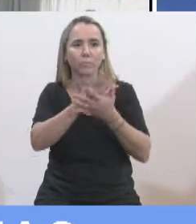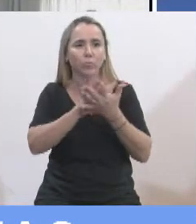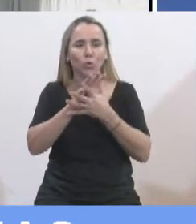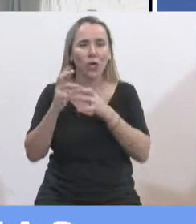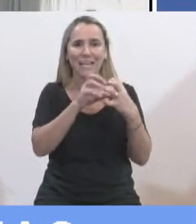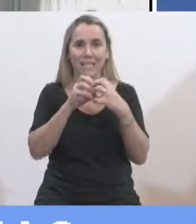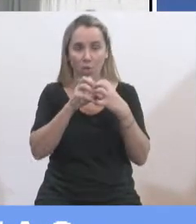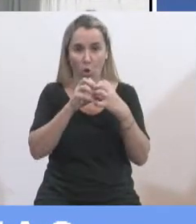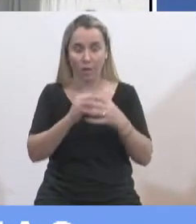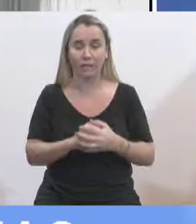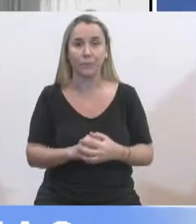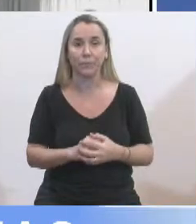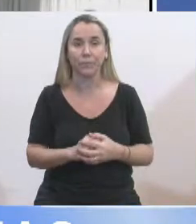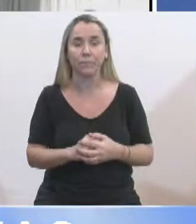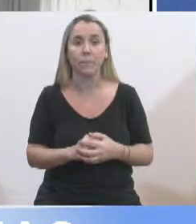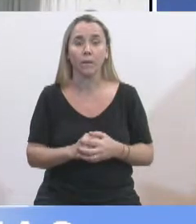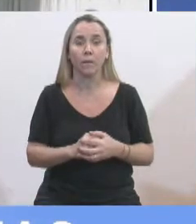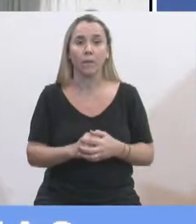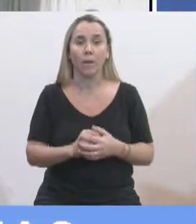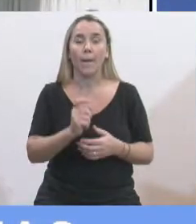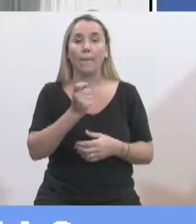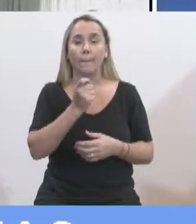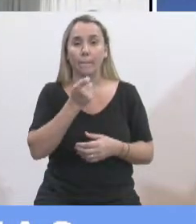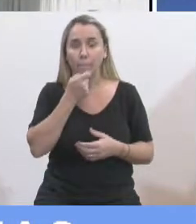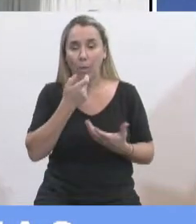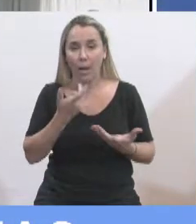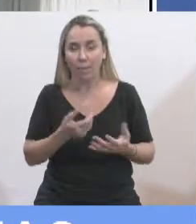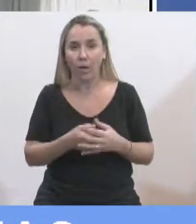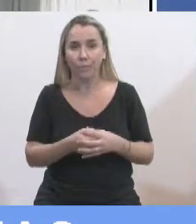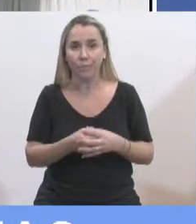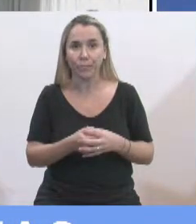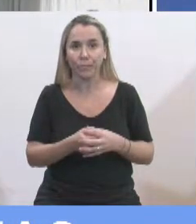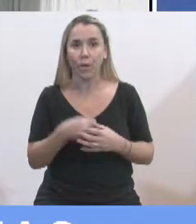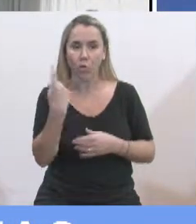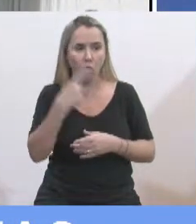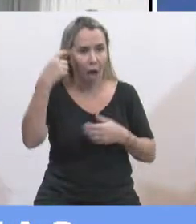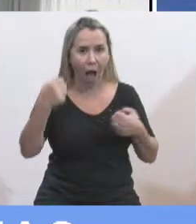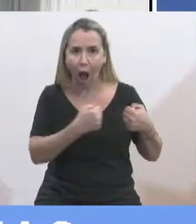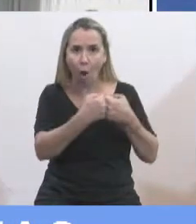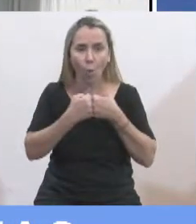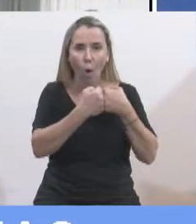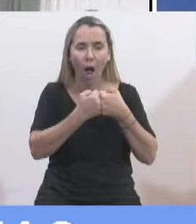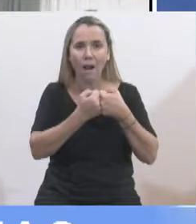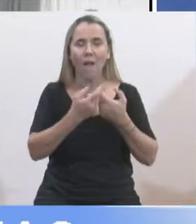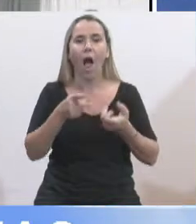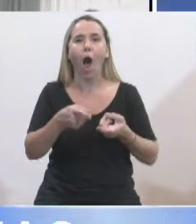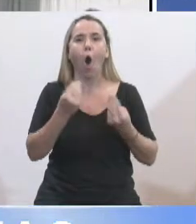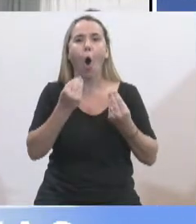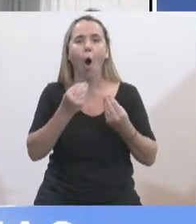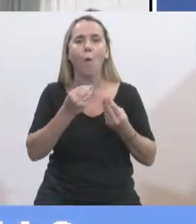Primero con la identificación, que claramente llegamos a un acuerdo de cómo se identifica al senador